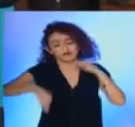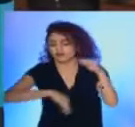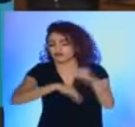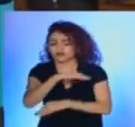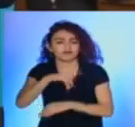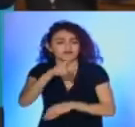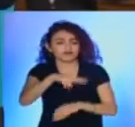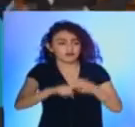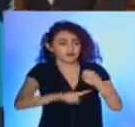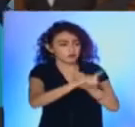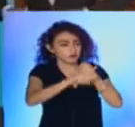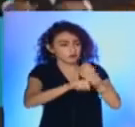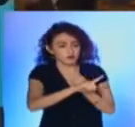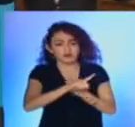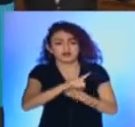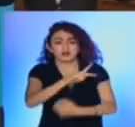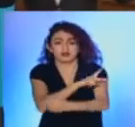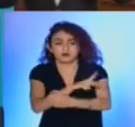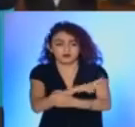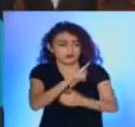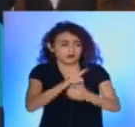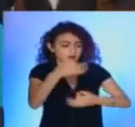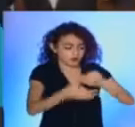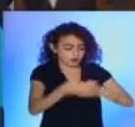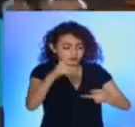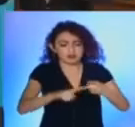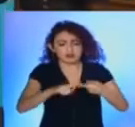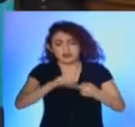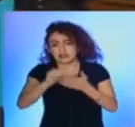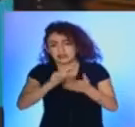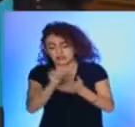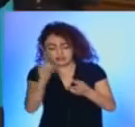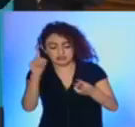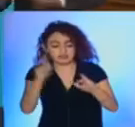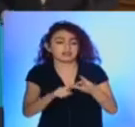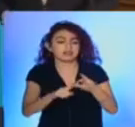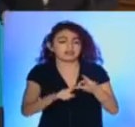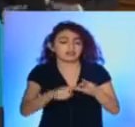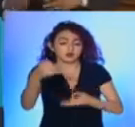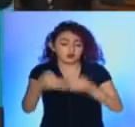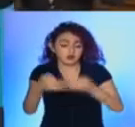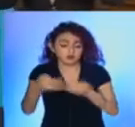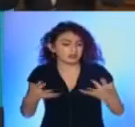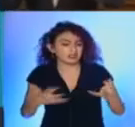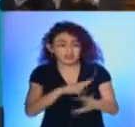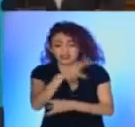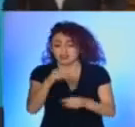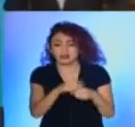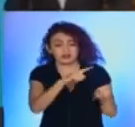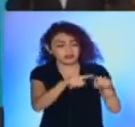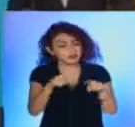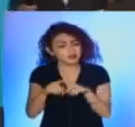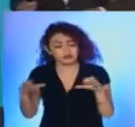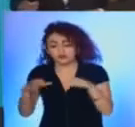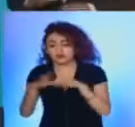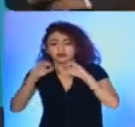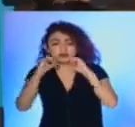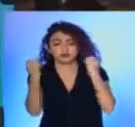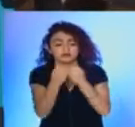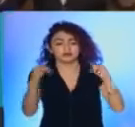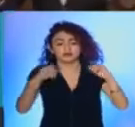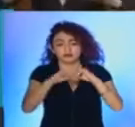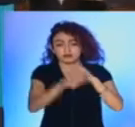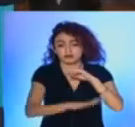le impacta al poder ejecutivo, le impacta al poder legislativo, le impacta al poder judicial, a los órganos autónomos,